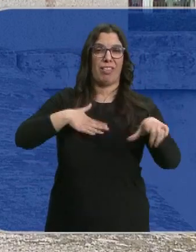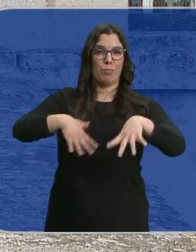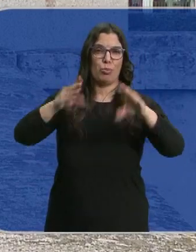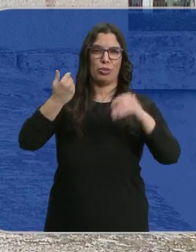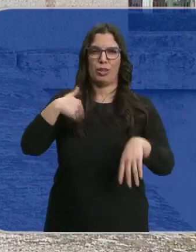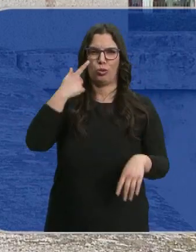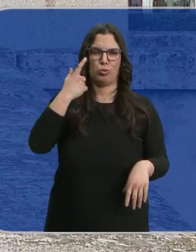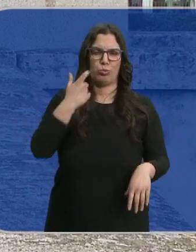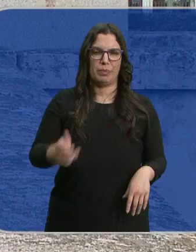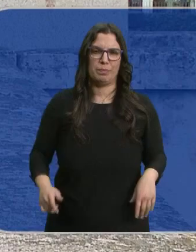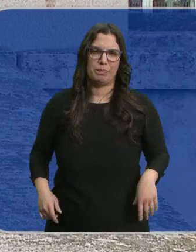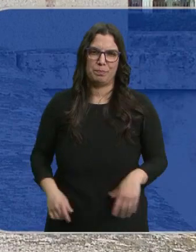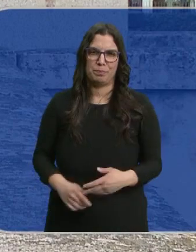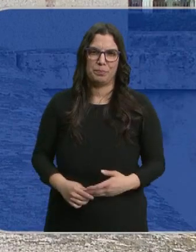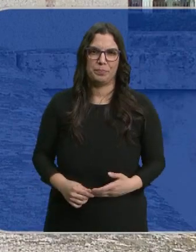acostumbrados.